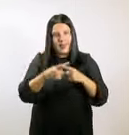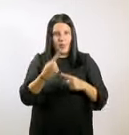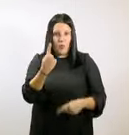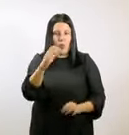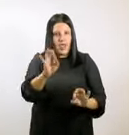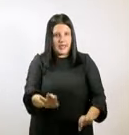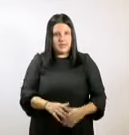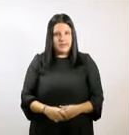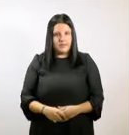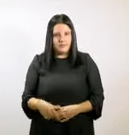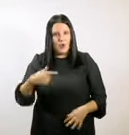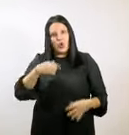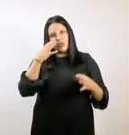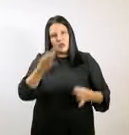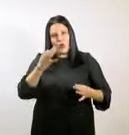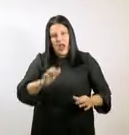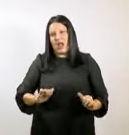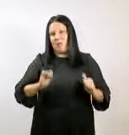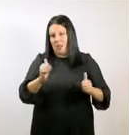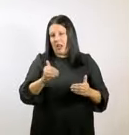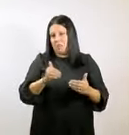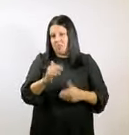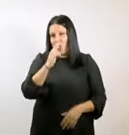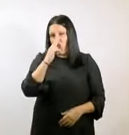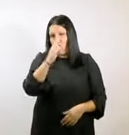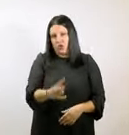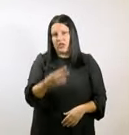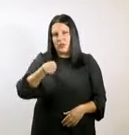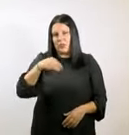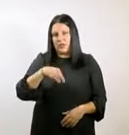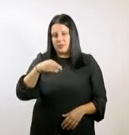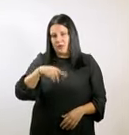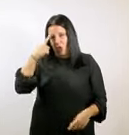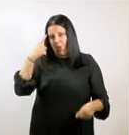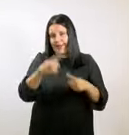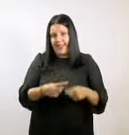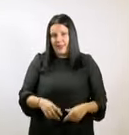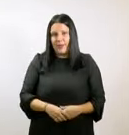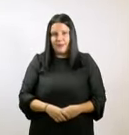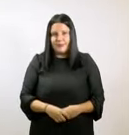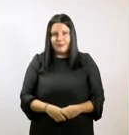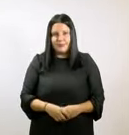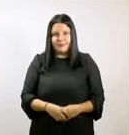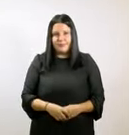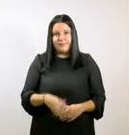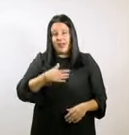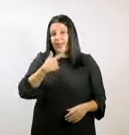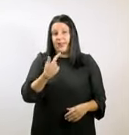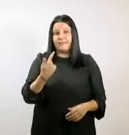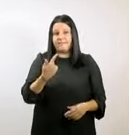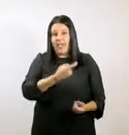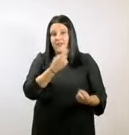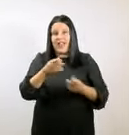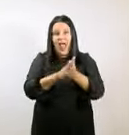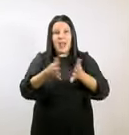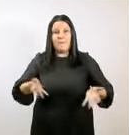pondrá en marcha en los próximos dos años, en el tiempo que nos queda de esta legislatura y que no es otro que el impulso de nuestra atención primaria